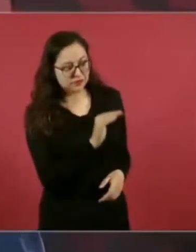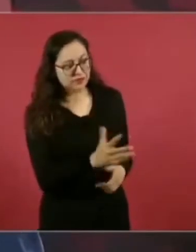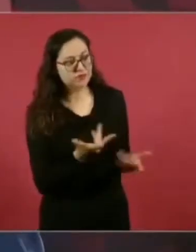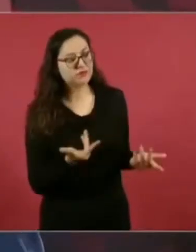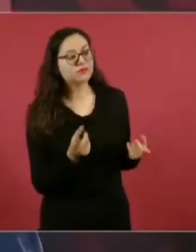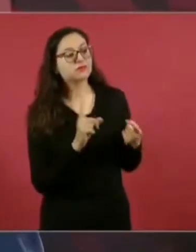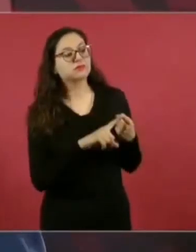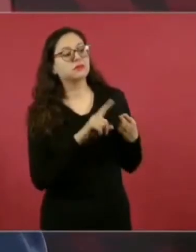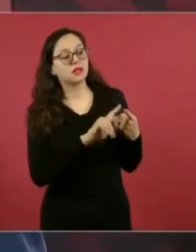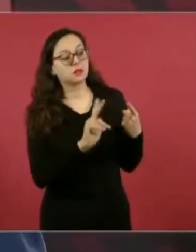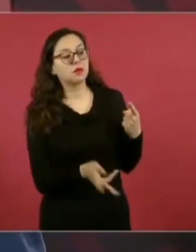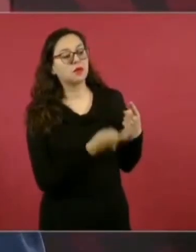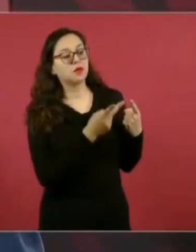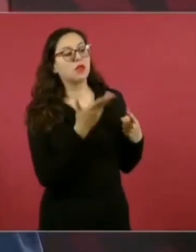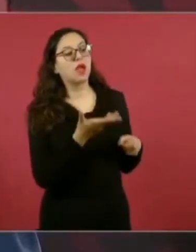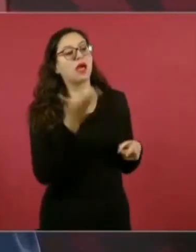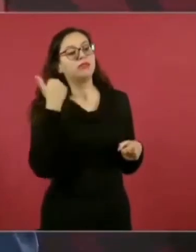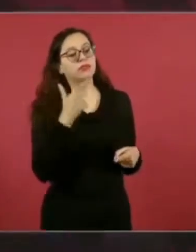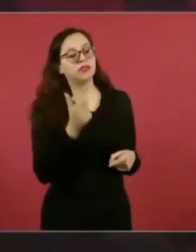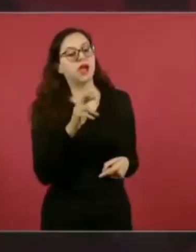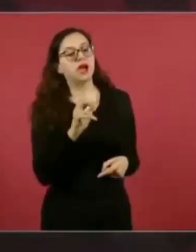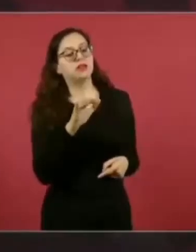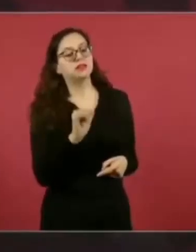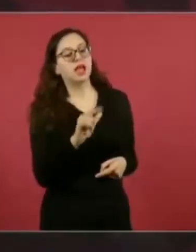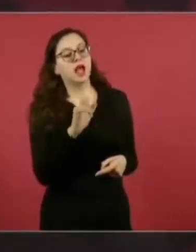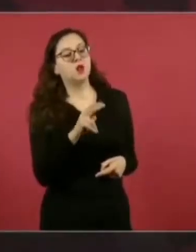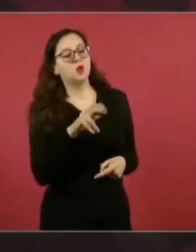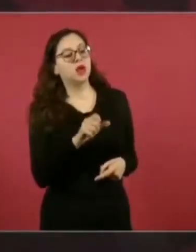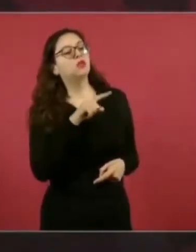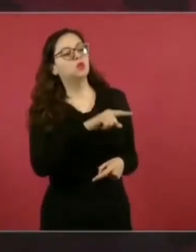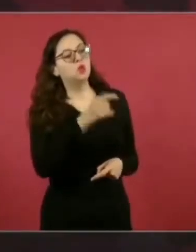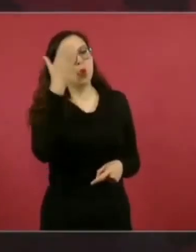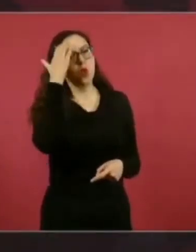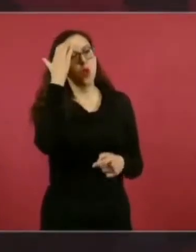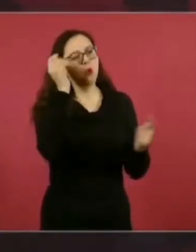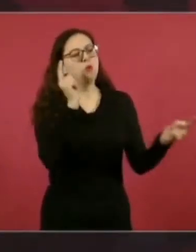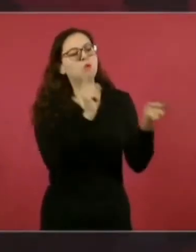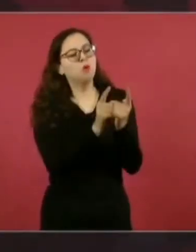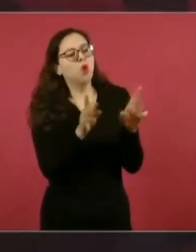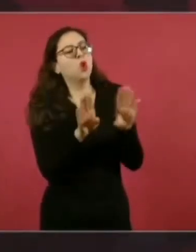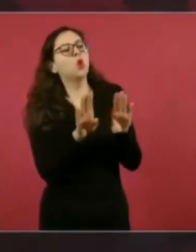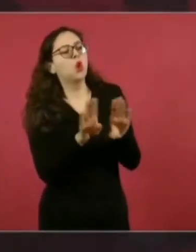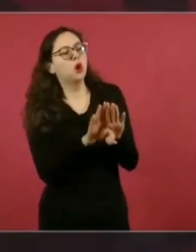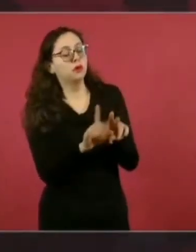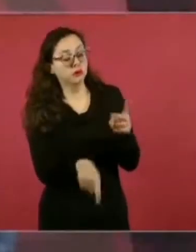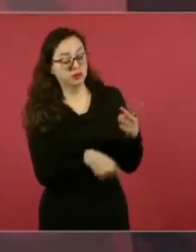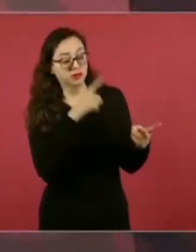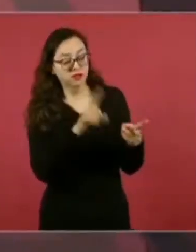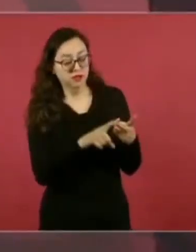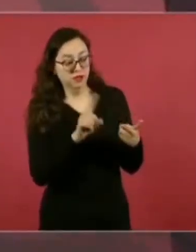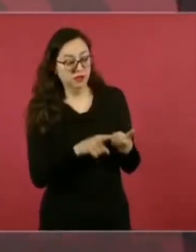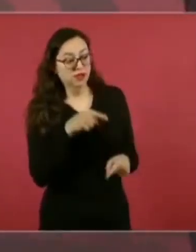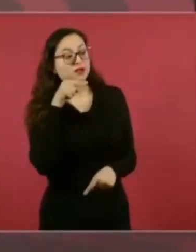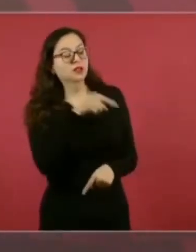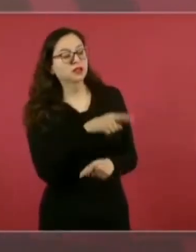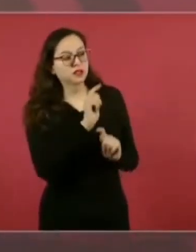García Luna?, número dos, ¿por qué tomaste la decisión